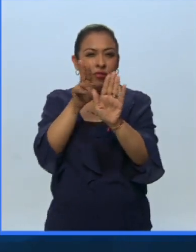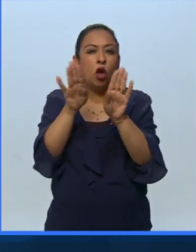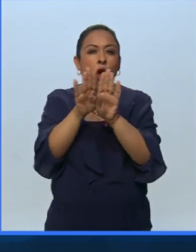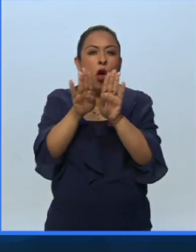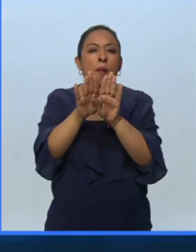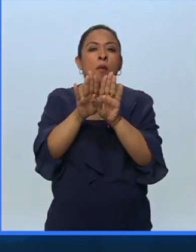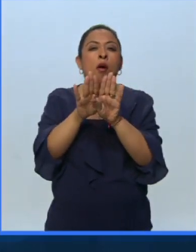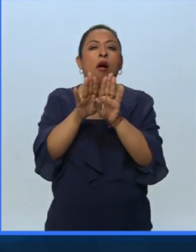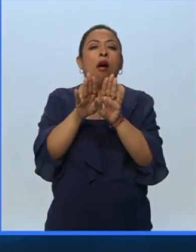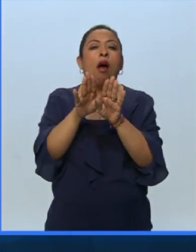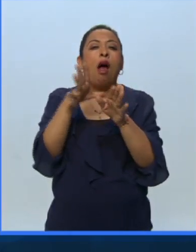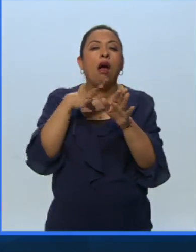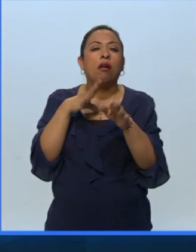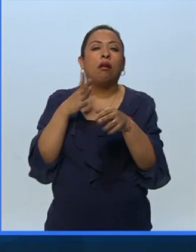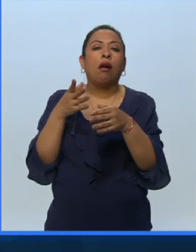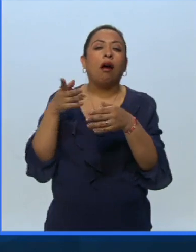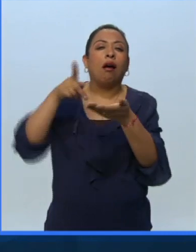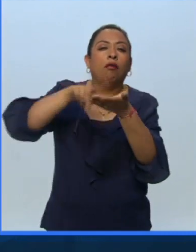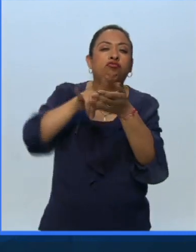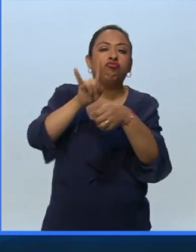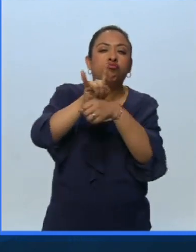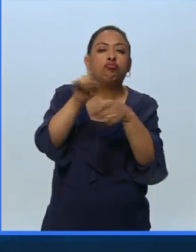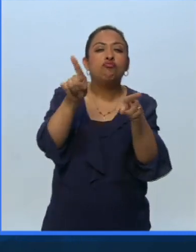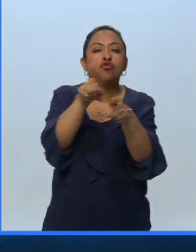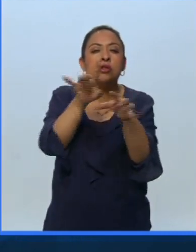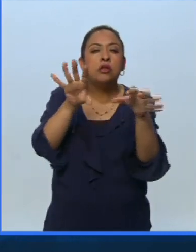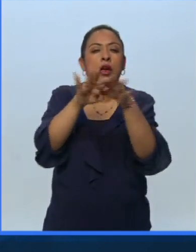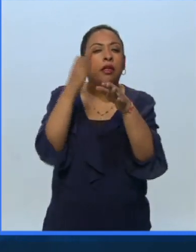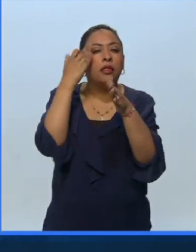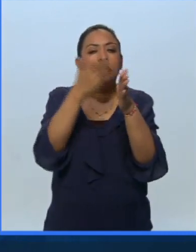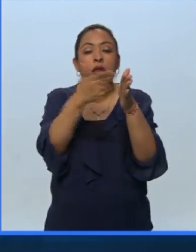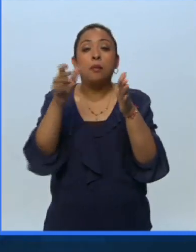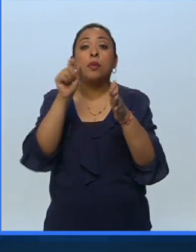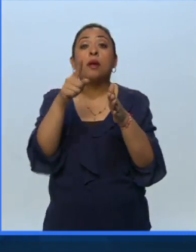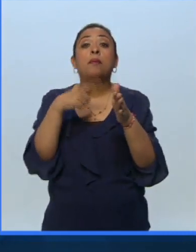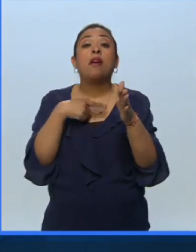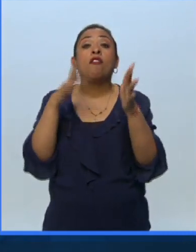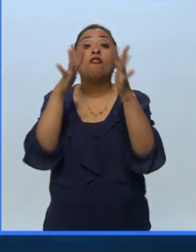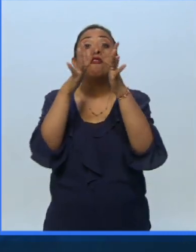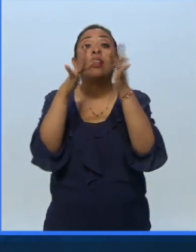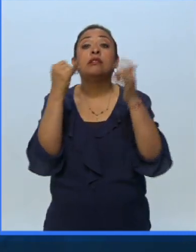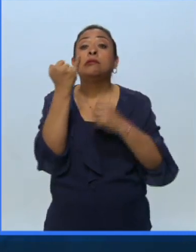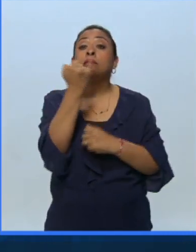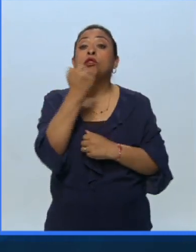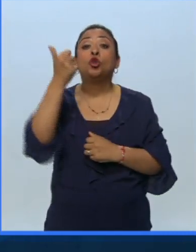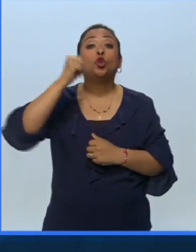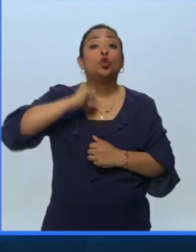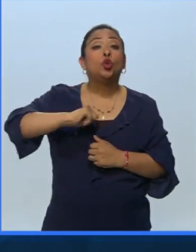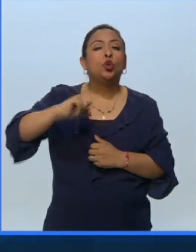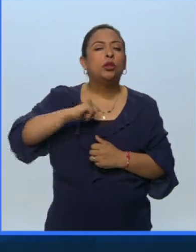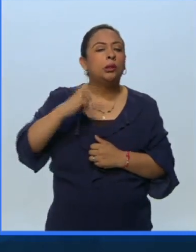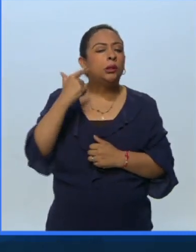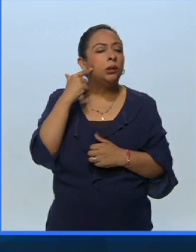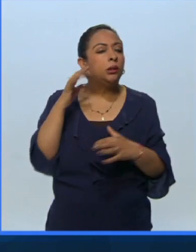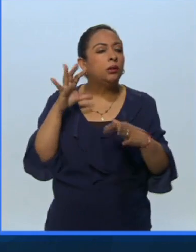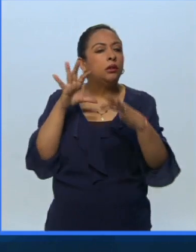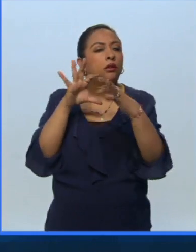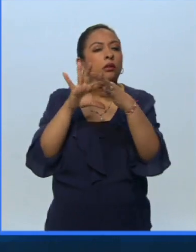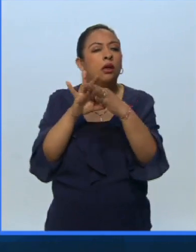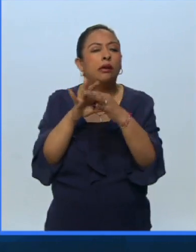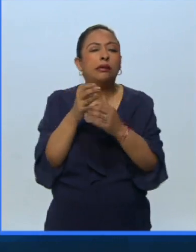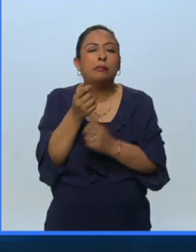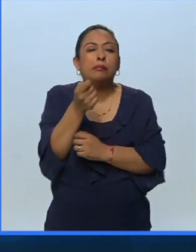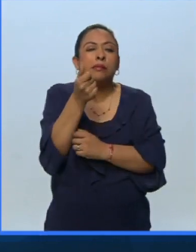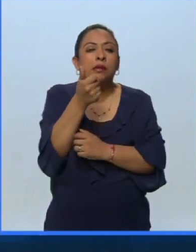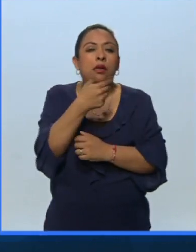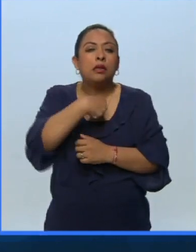musicalización de la época, pero también de la pronunciación del francés de antaño, cuya sonoridad se acercaba a la del español.